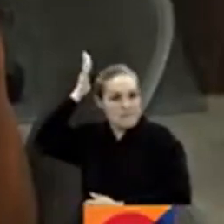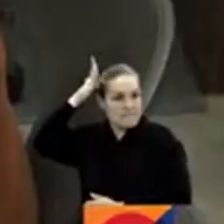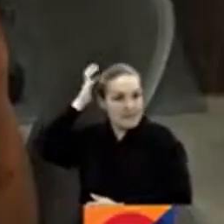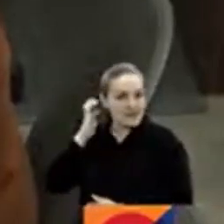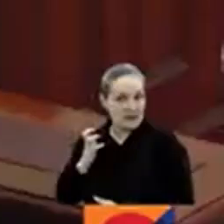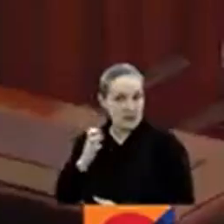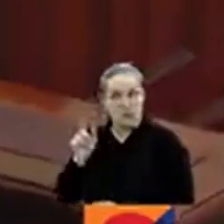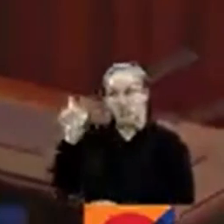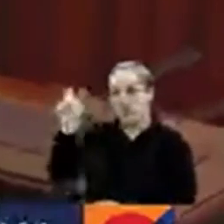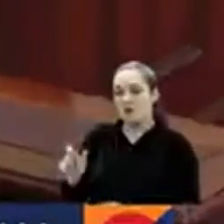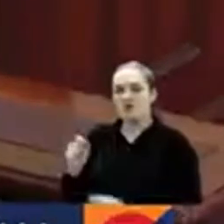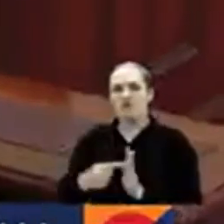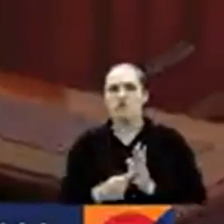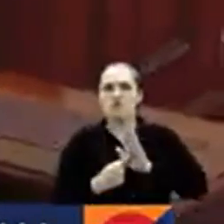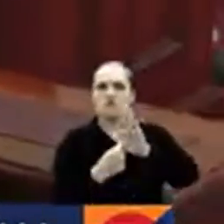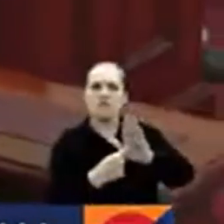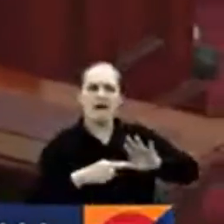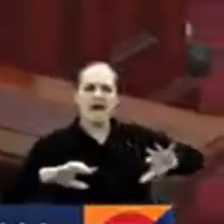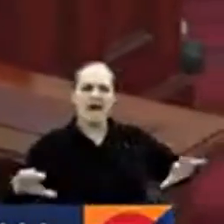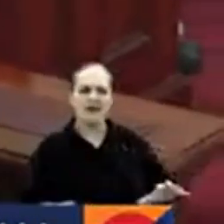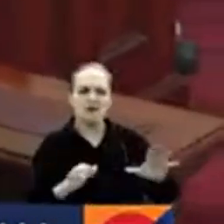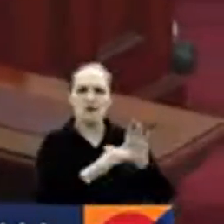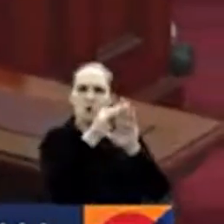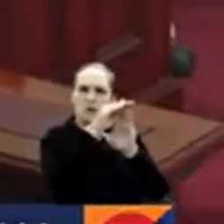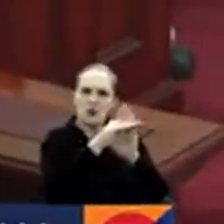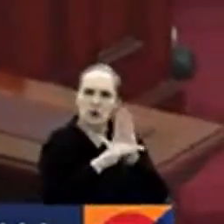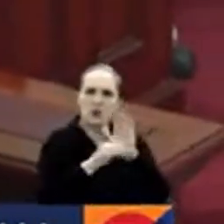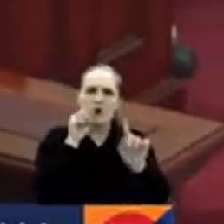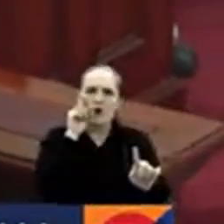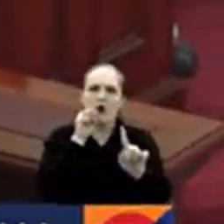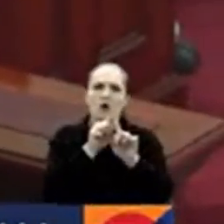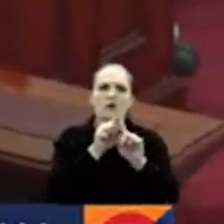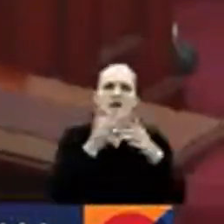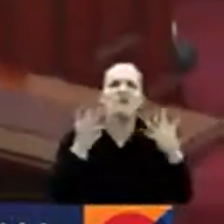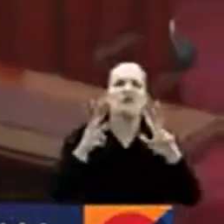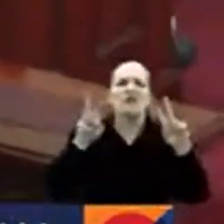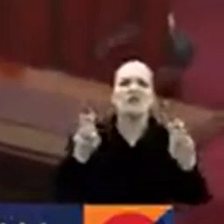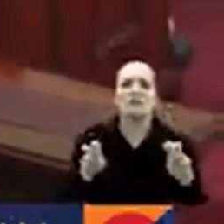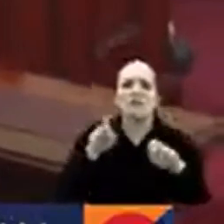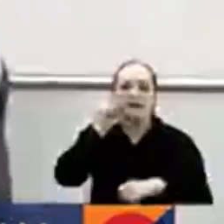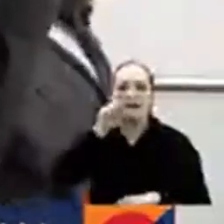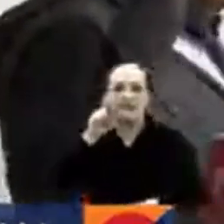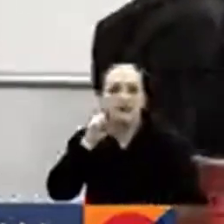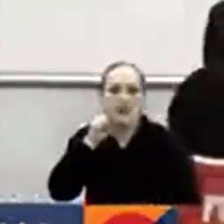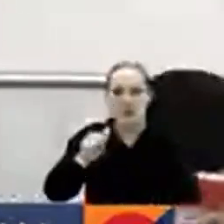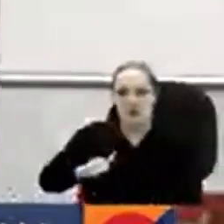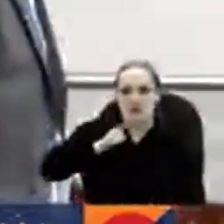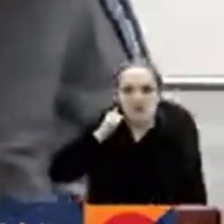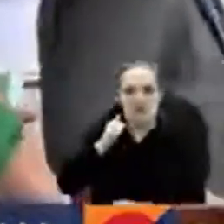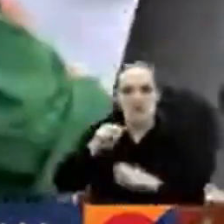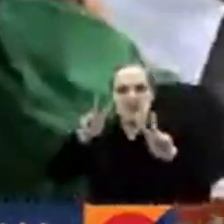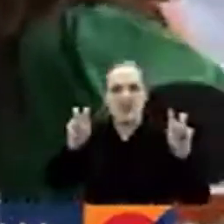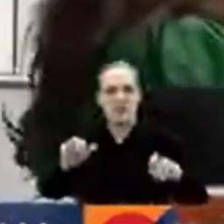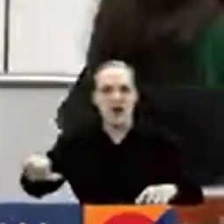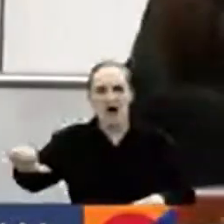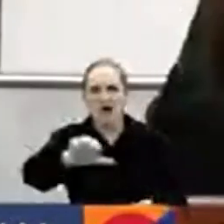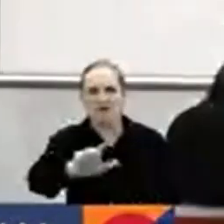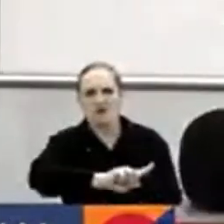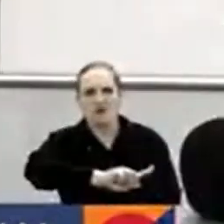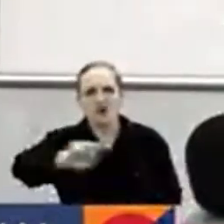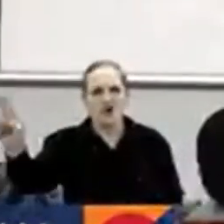ante la opinión pública las acciones y el protocolo para prevenir y erradicar la violencia sexual y la violencia basada en género.